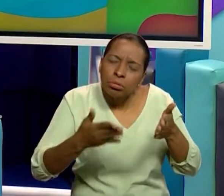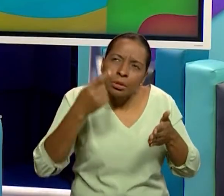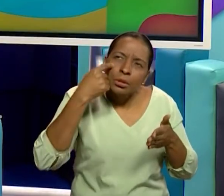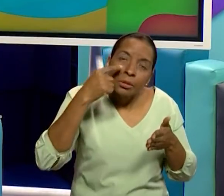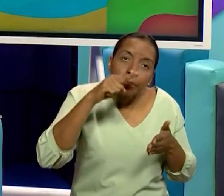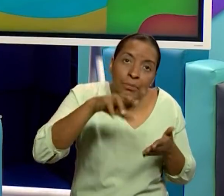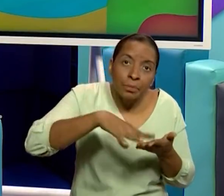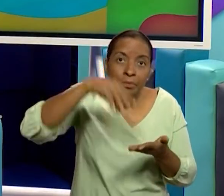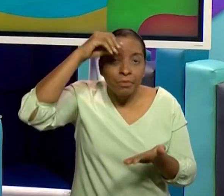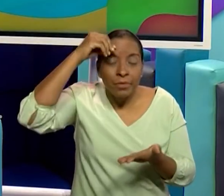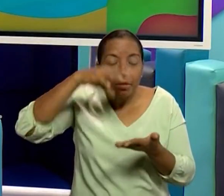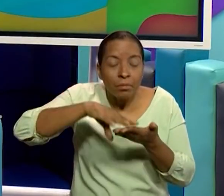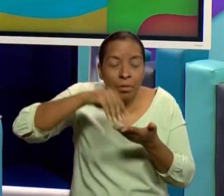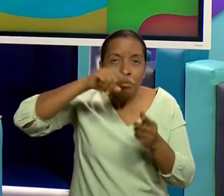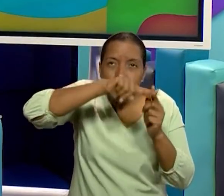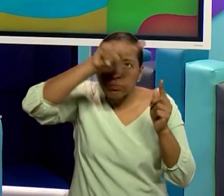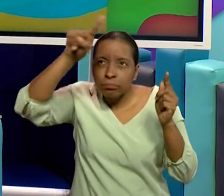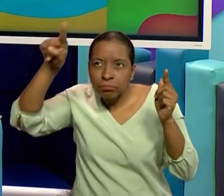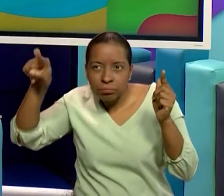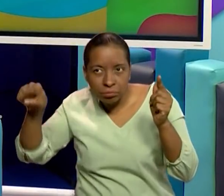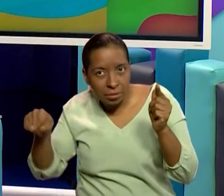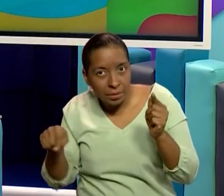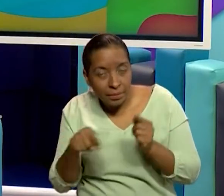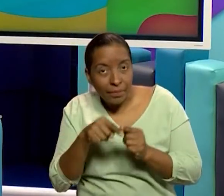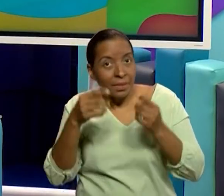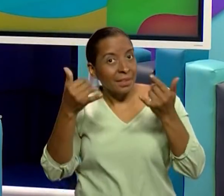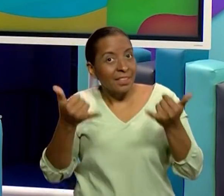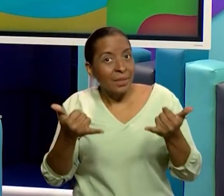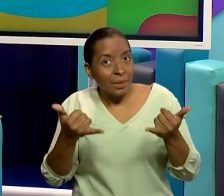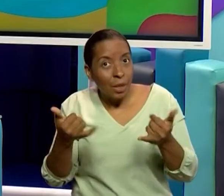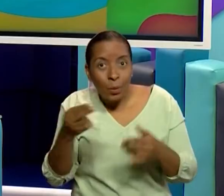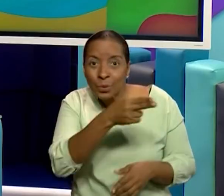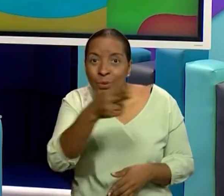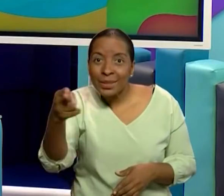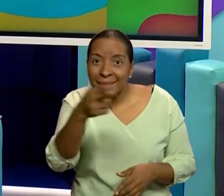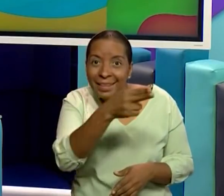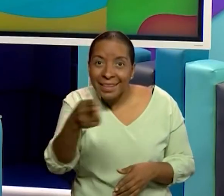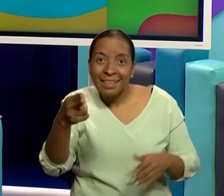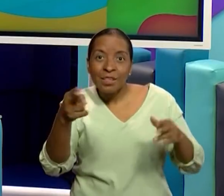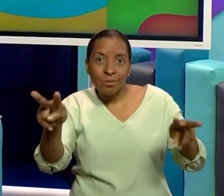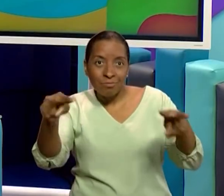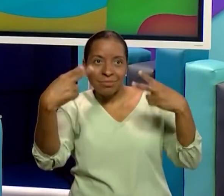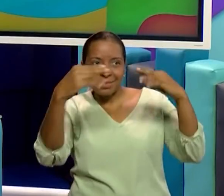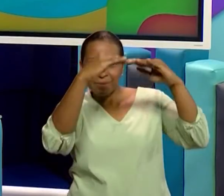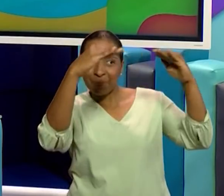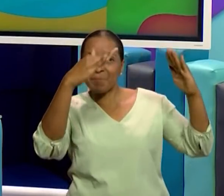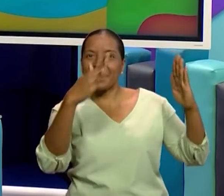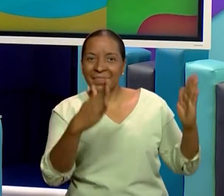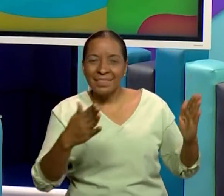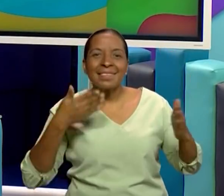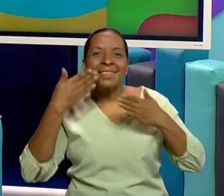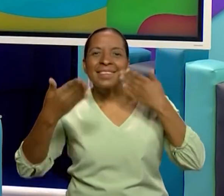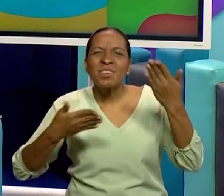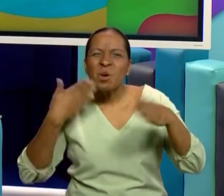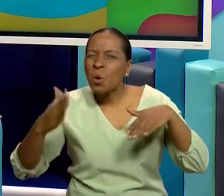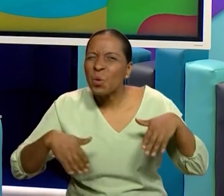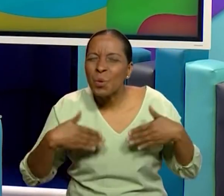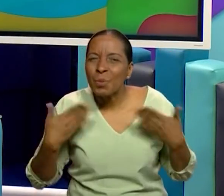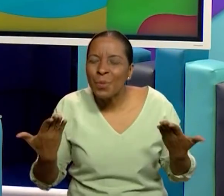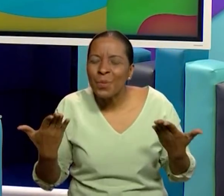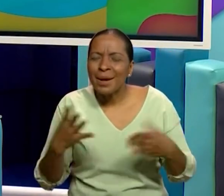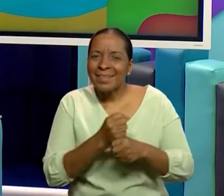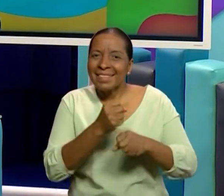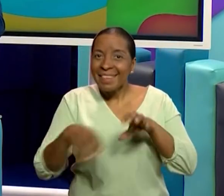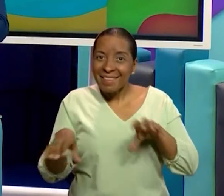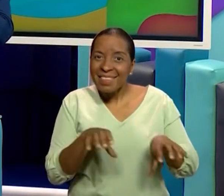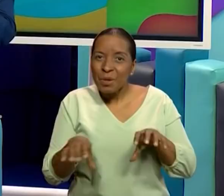ver dentro del ciclo del agua. Ahora bien, ustedes en casa, ¿cómo les voy a recomendar hacer esta actividad? Esta